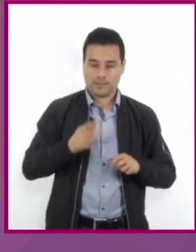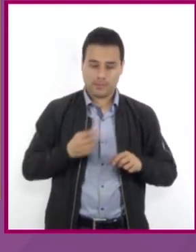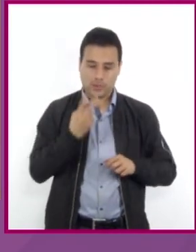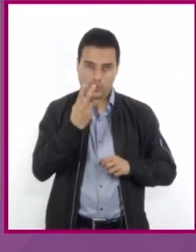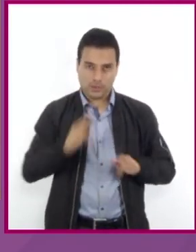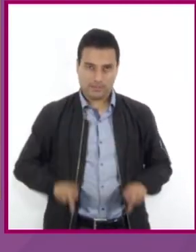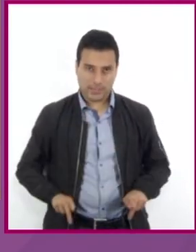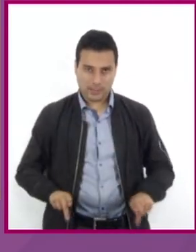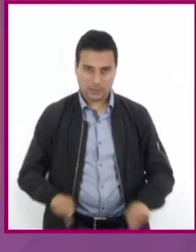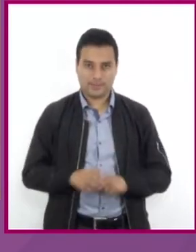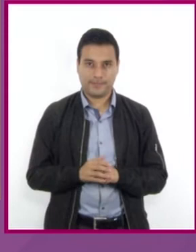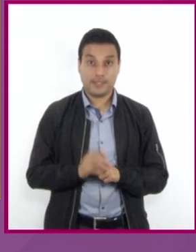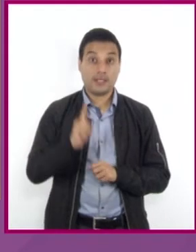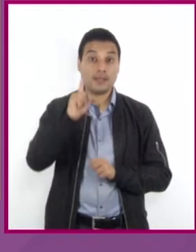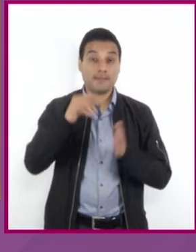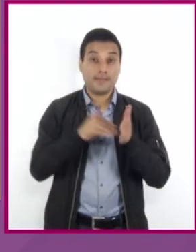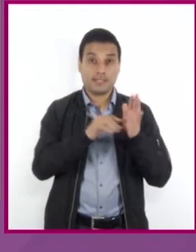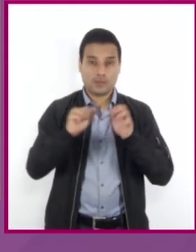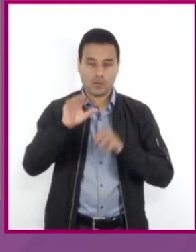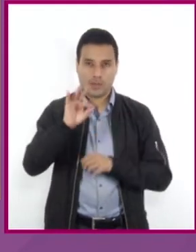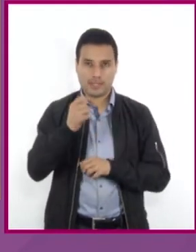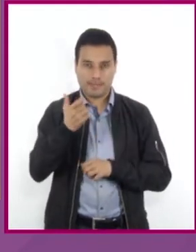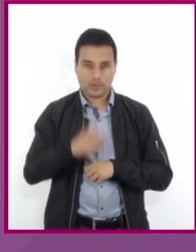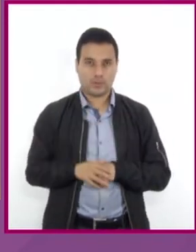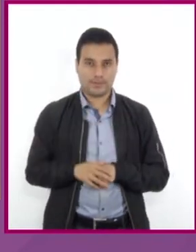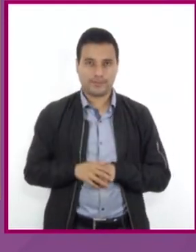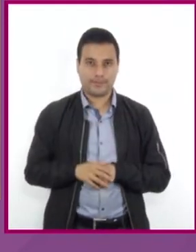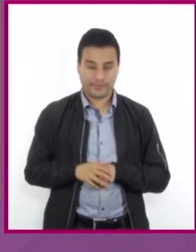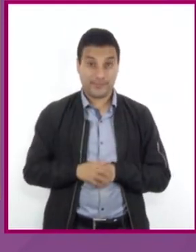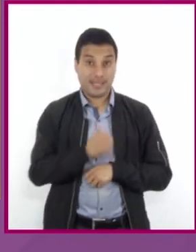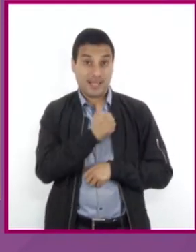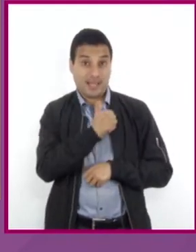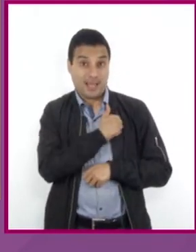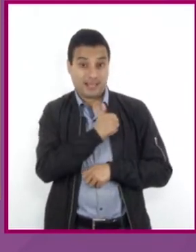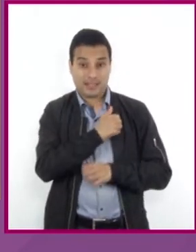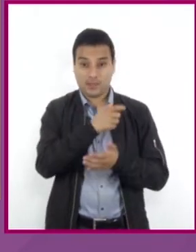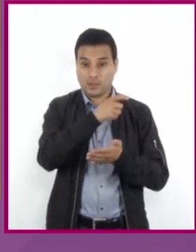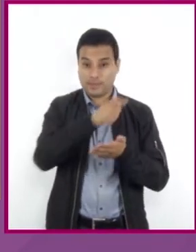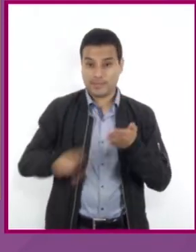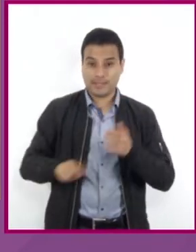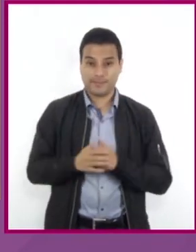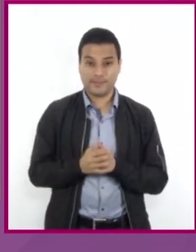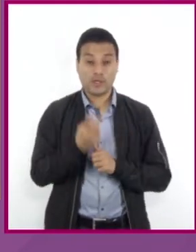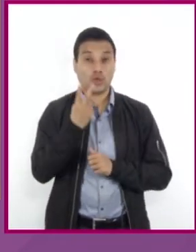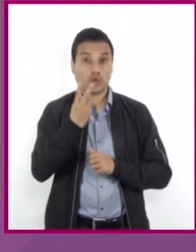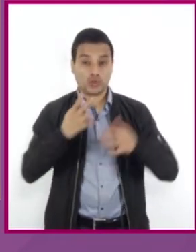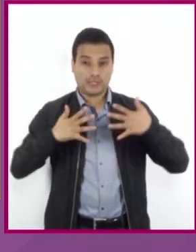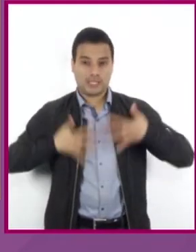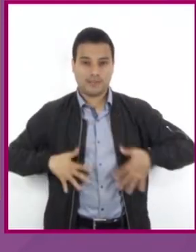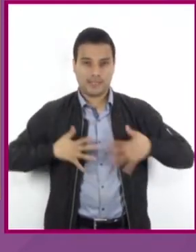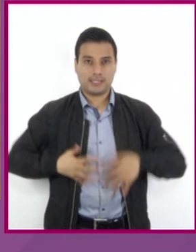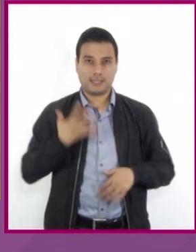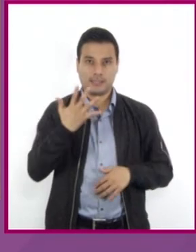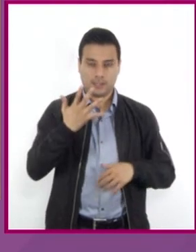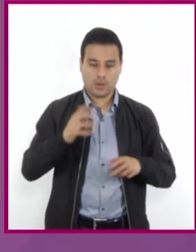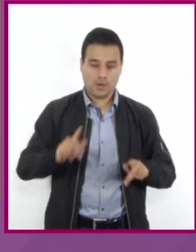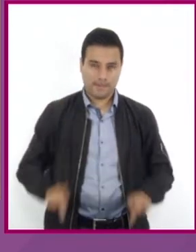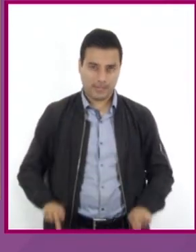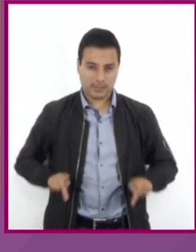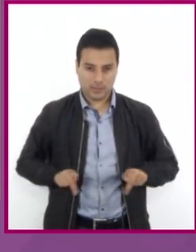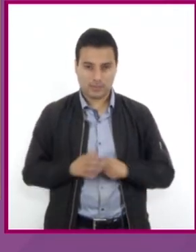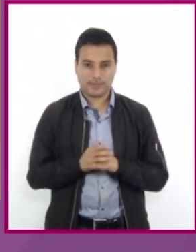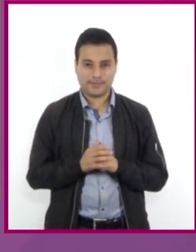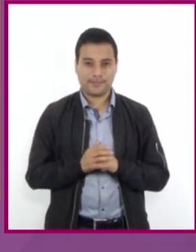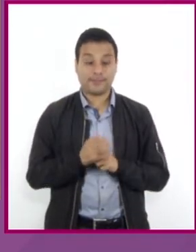,640 pesos y Luis Ángel compró dos camisas y cinco pantalones pagando en caja 2